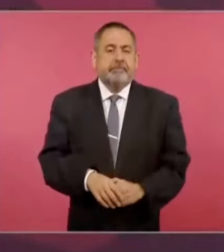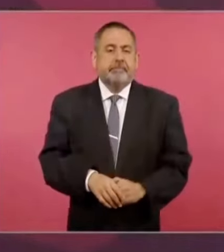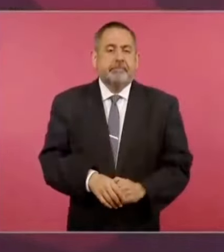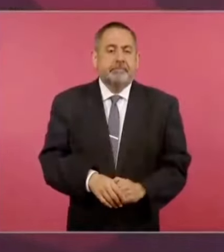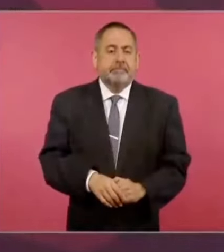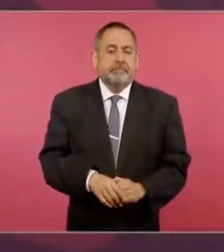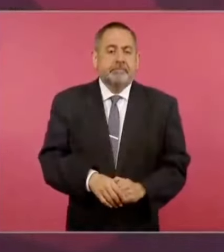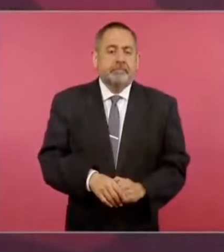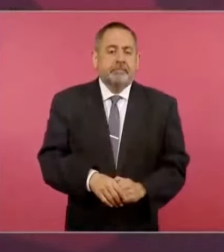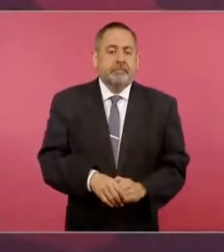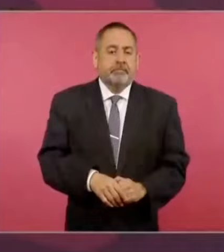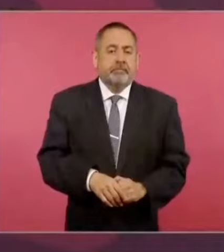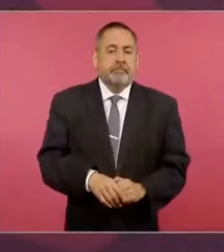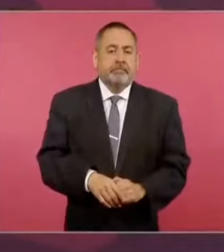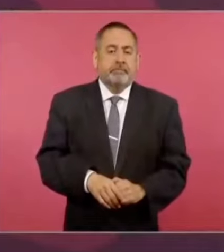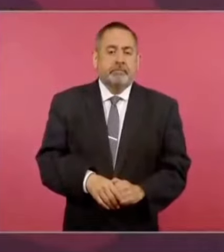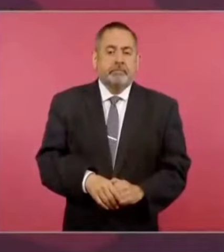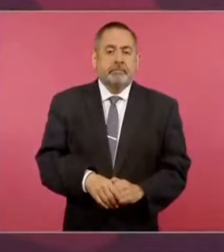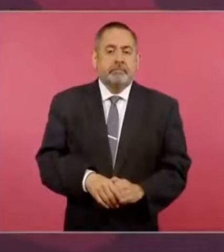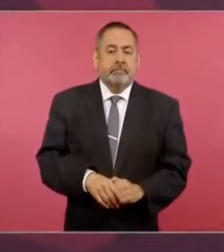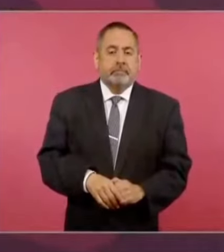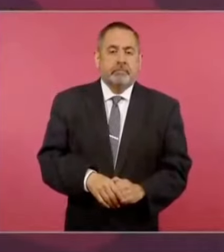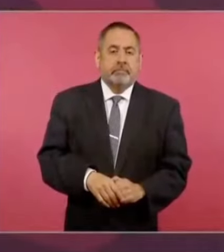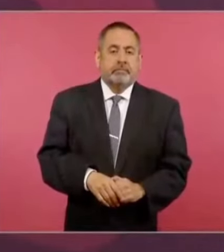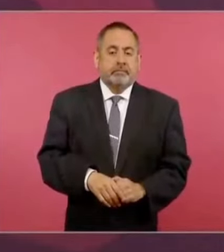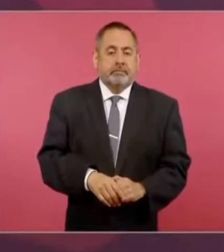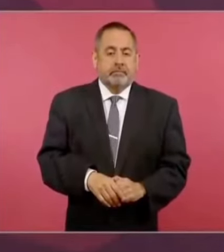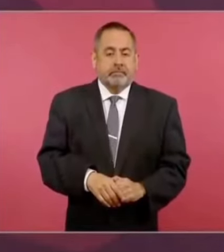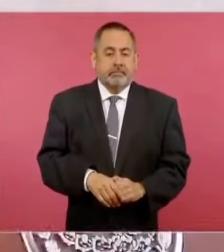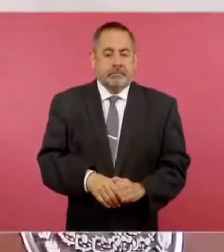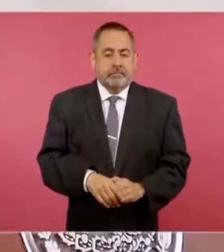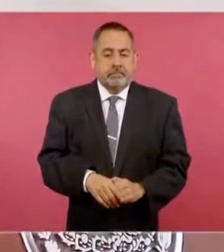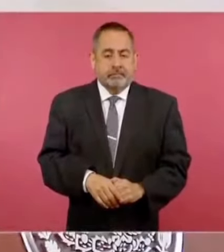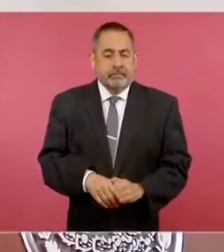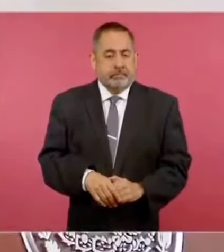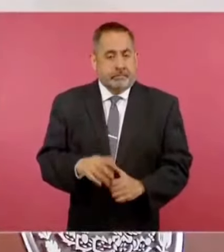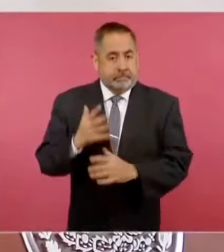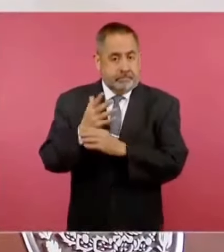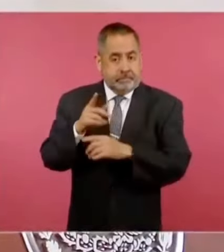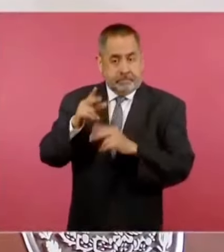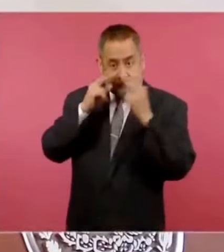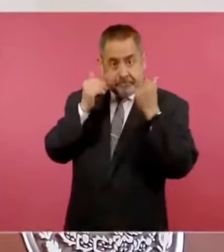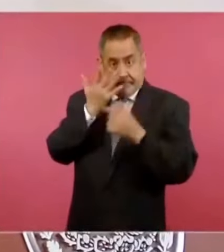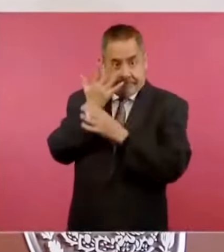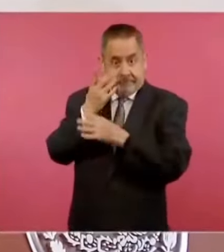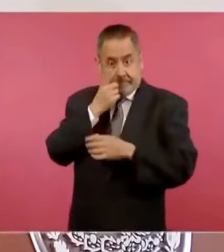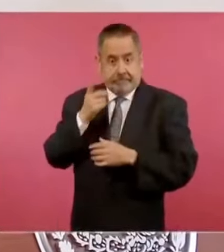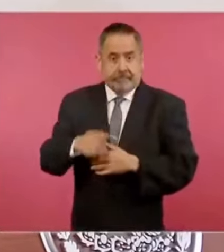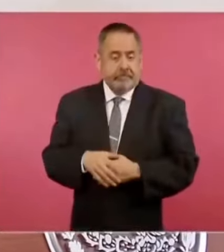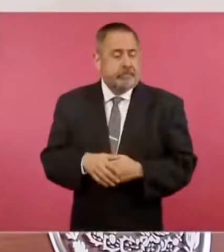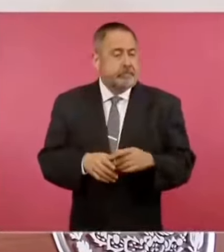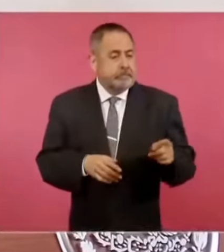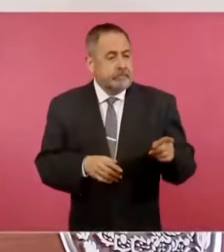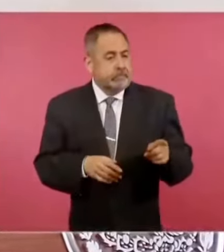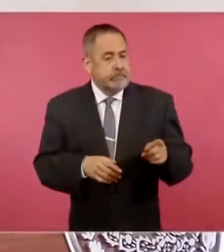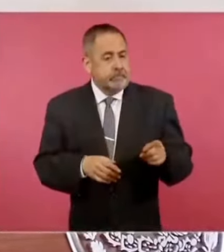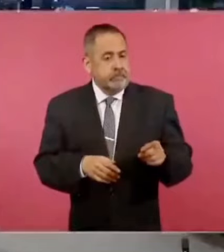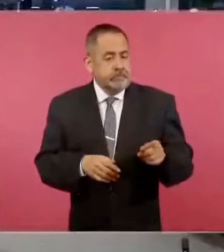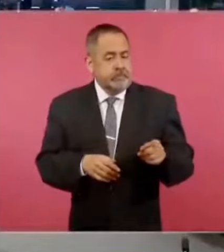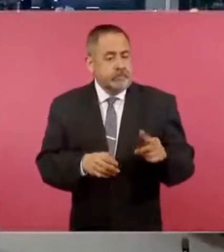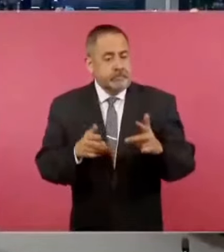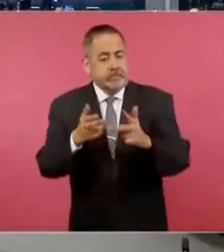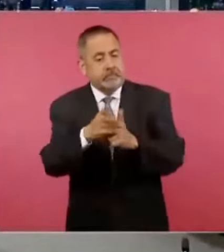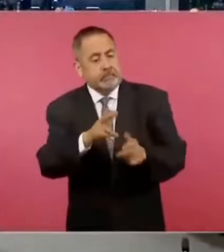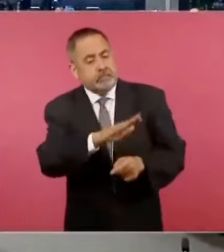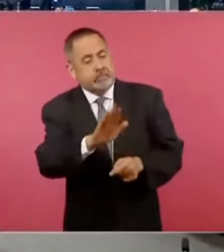Y cuando él cuenta que cuando asesinan a sus familiares